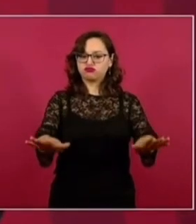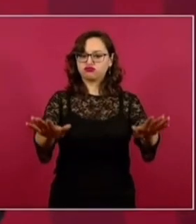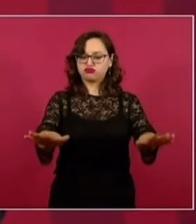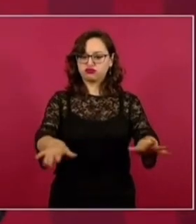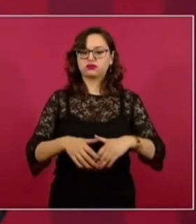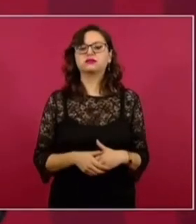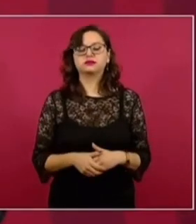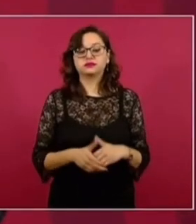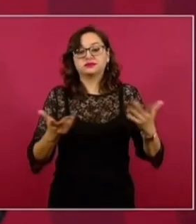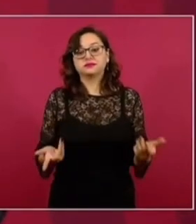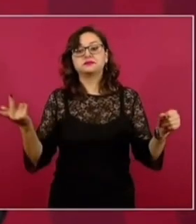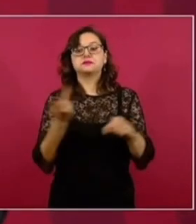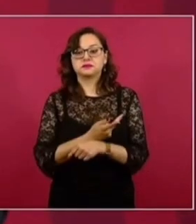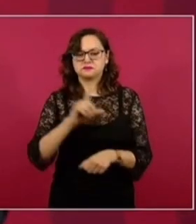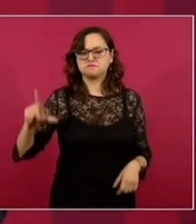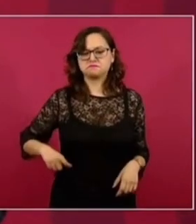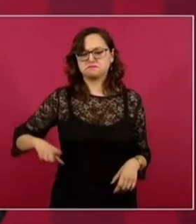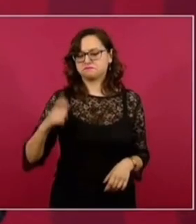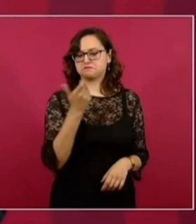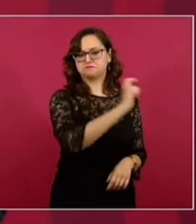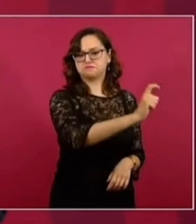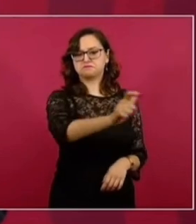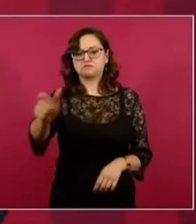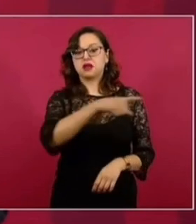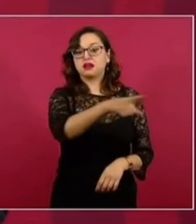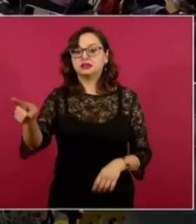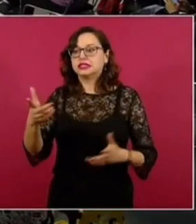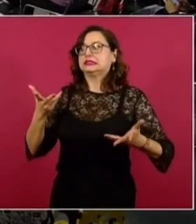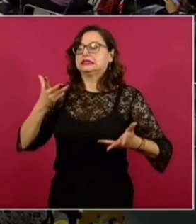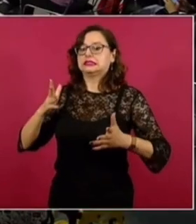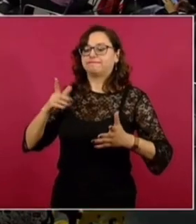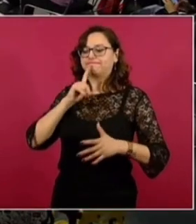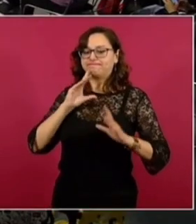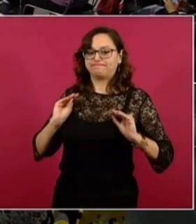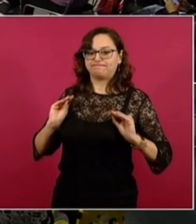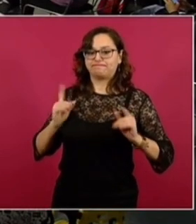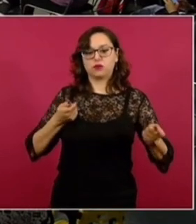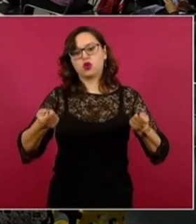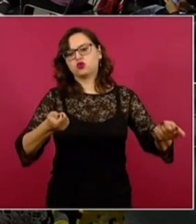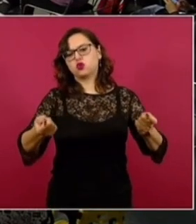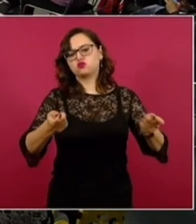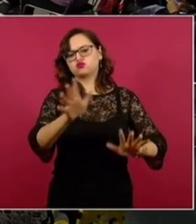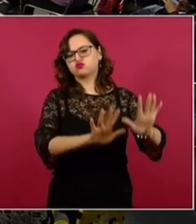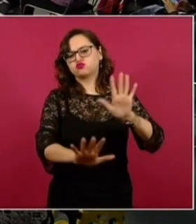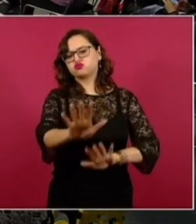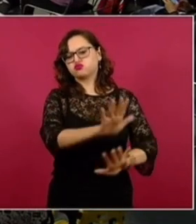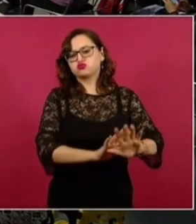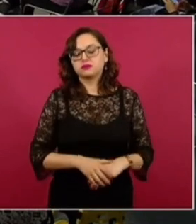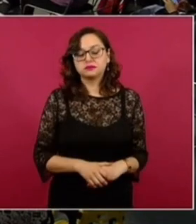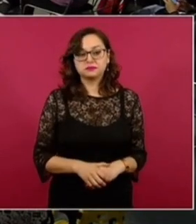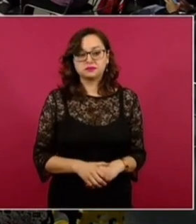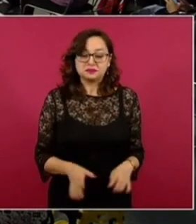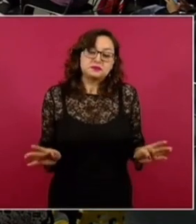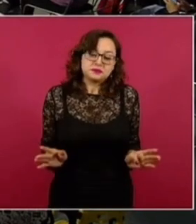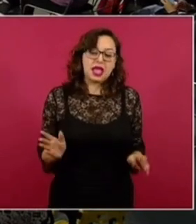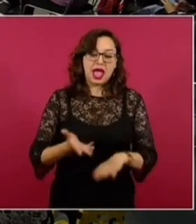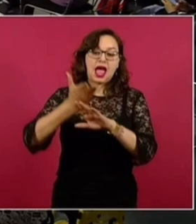Era un sistema de control y de manipulación. tengo y otros datos. Pero bueno, tampoco me puedo quejar,